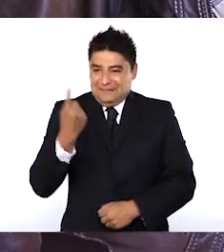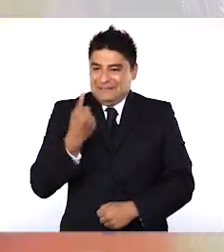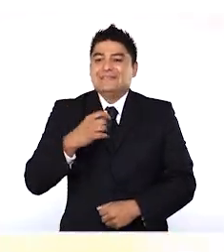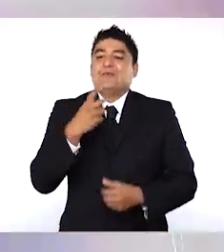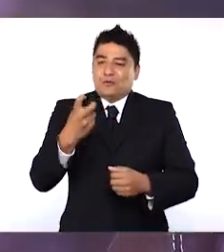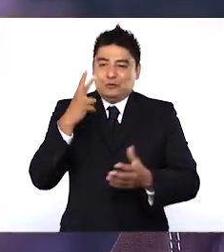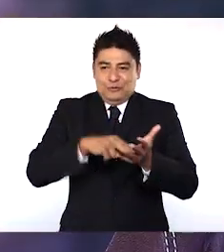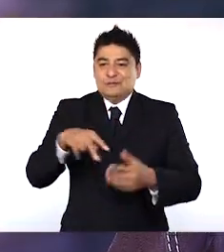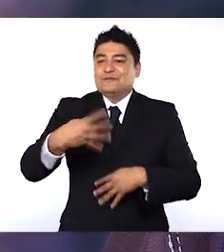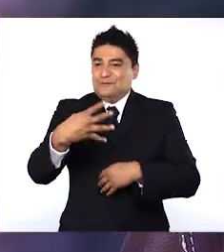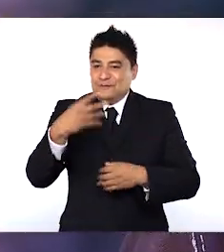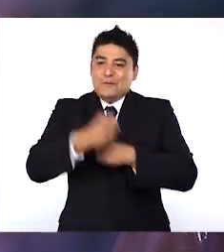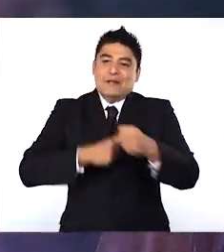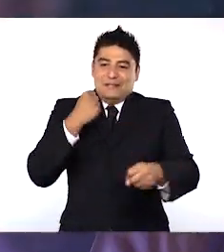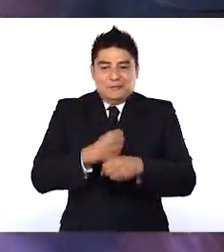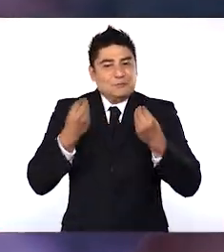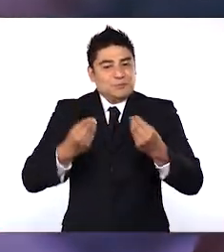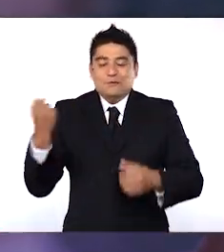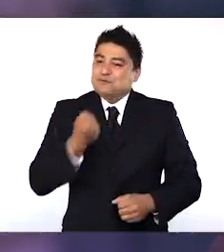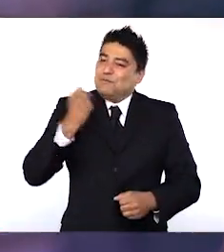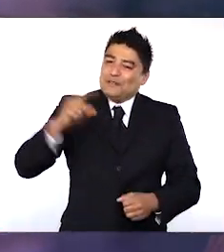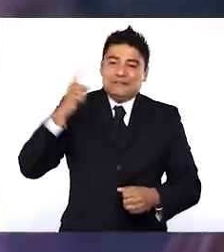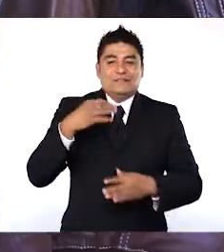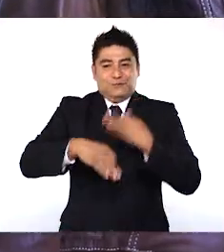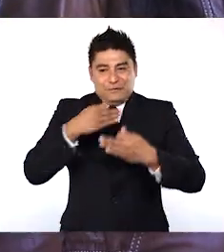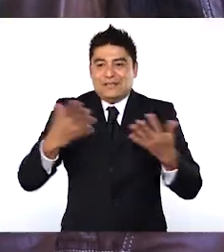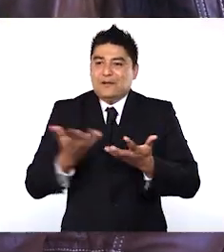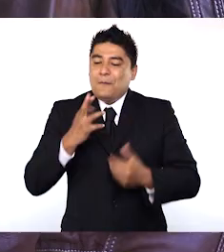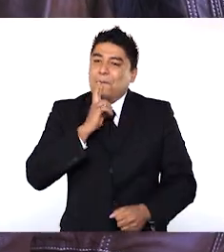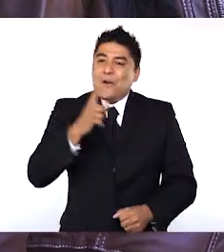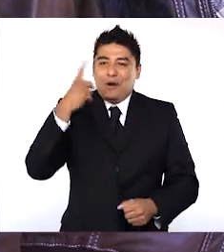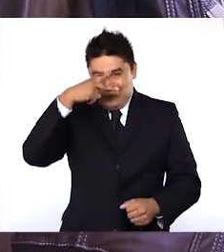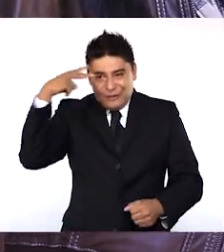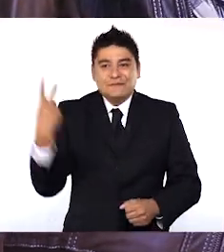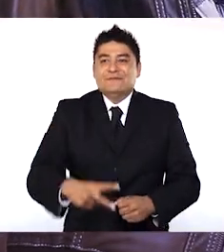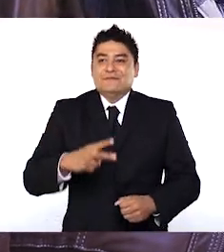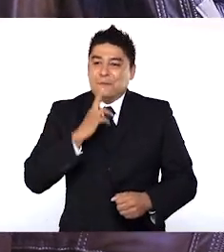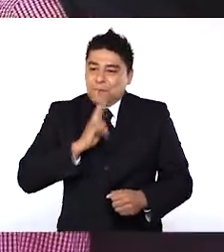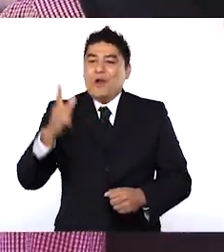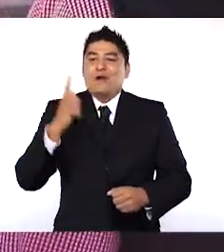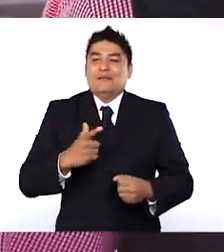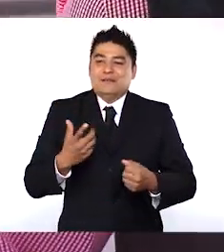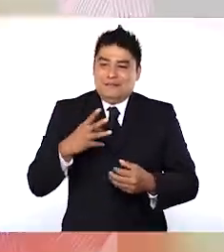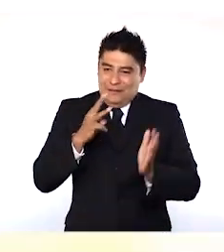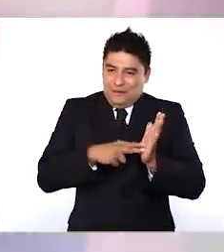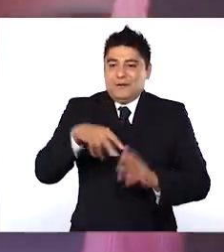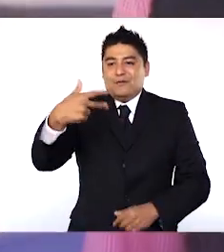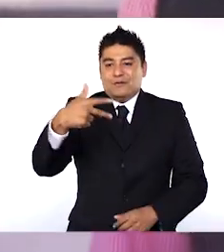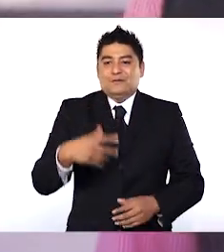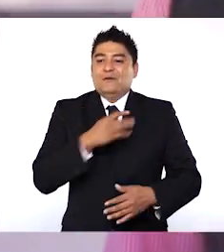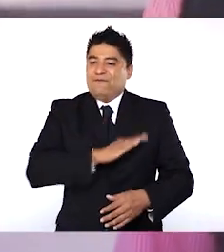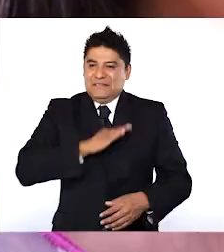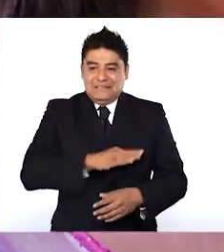Que este 2014 sea un año de mucho éxito para todos. Hagamos un México mejor este 2014. Te deseo mucha